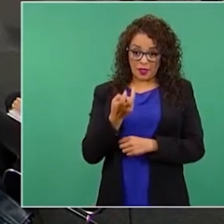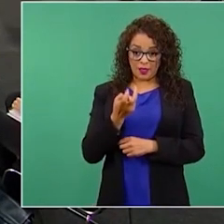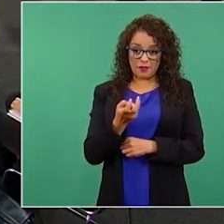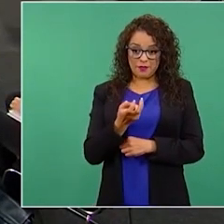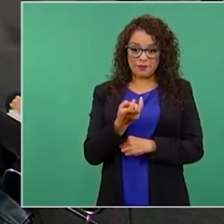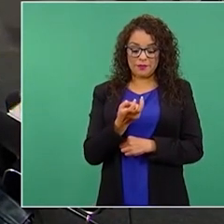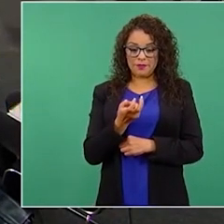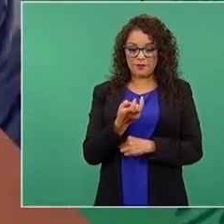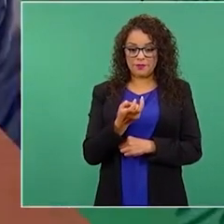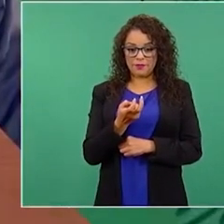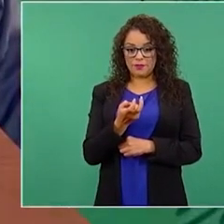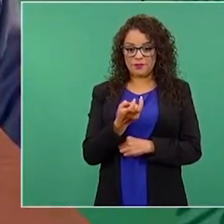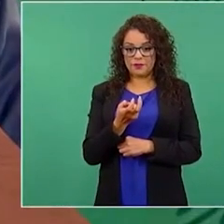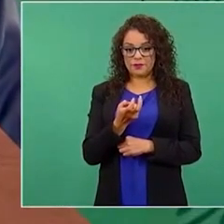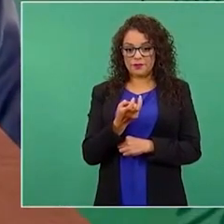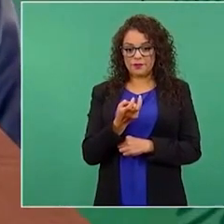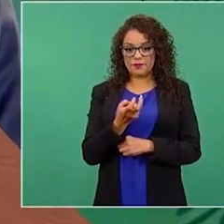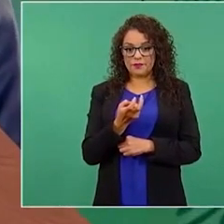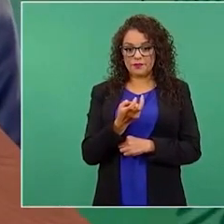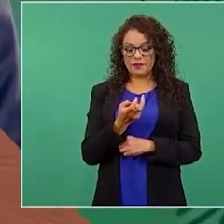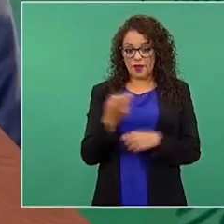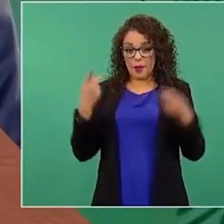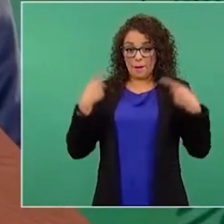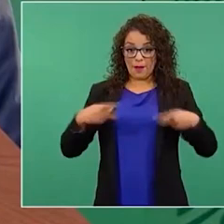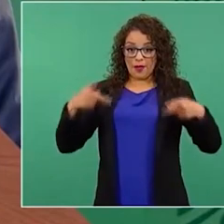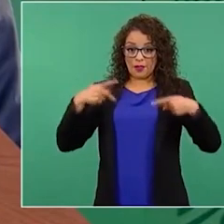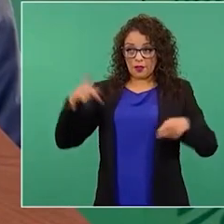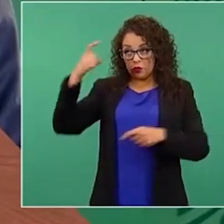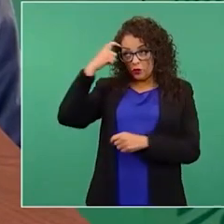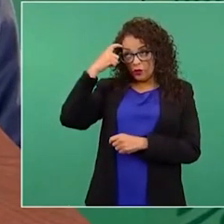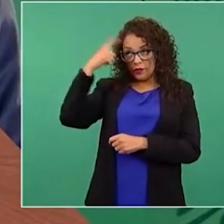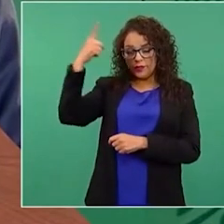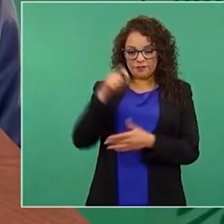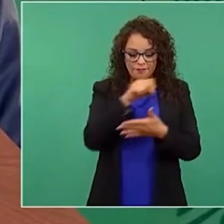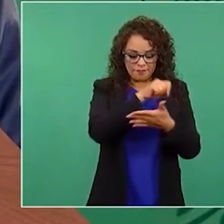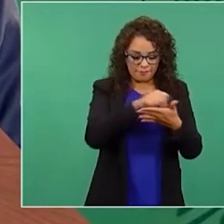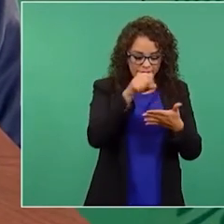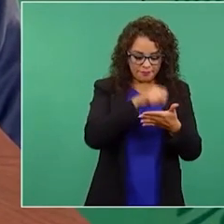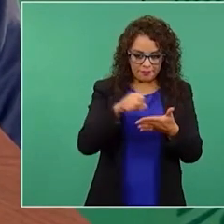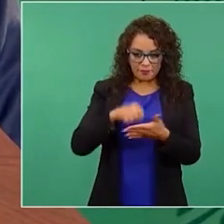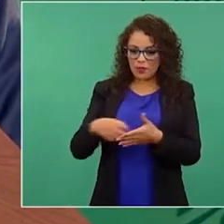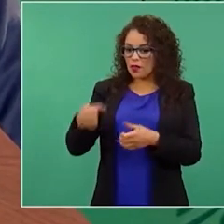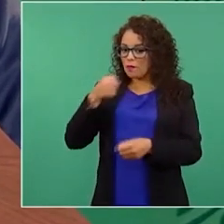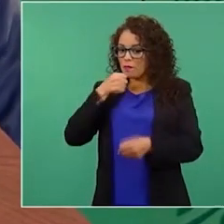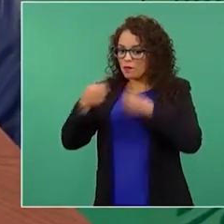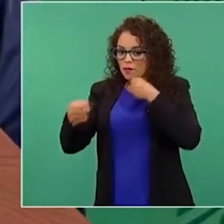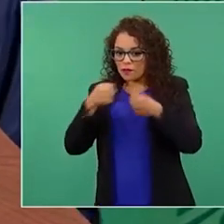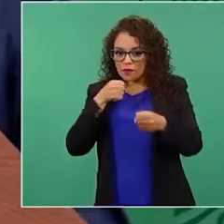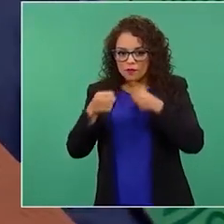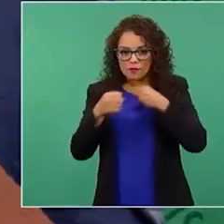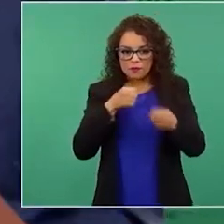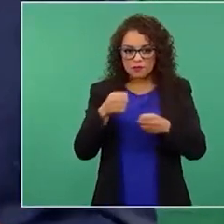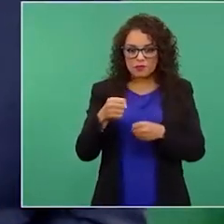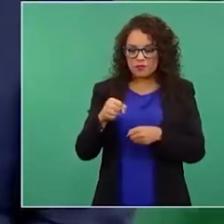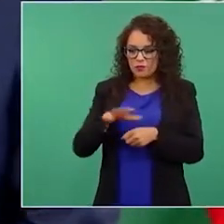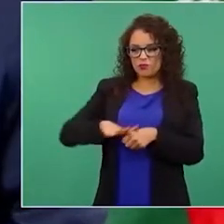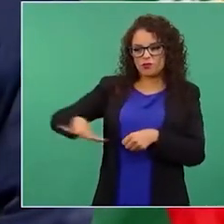escritores, periodistas, conservadores